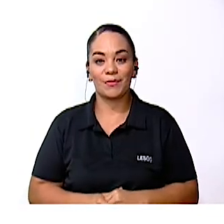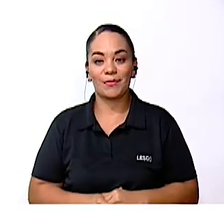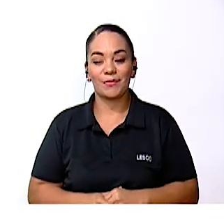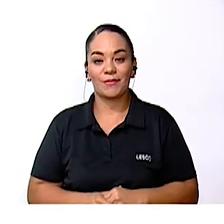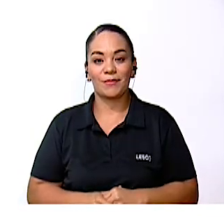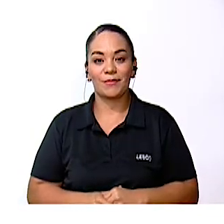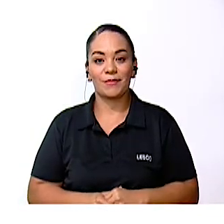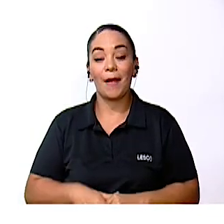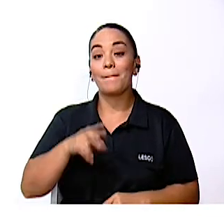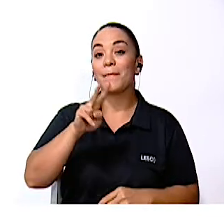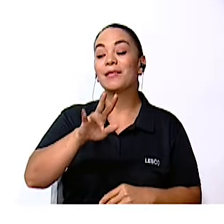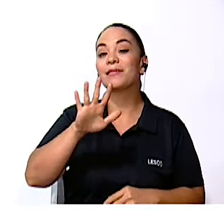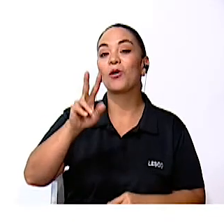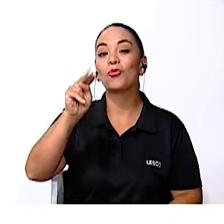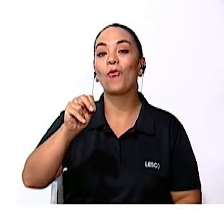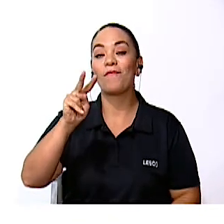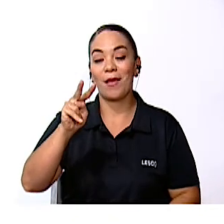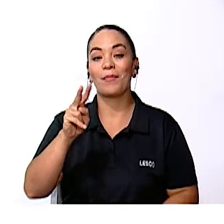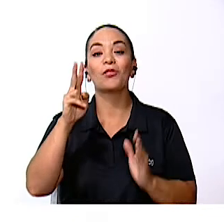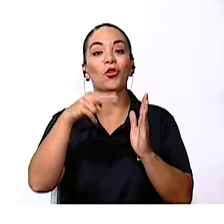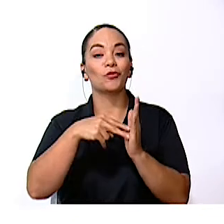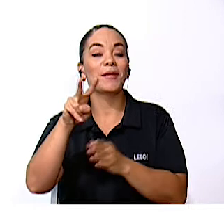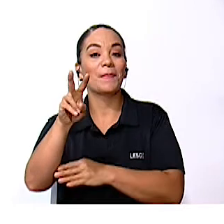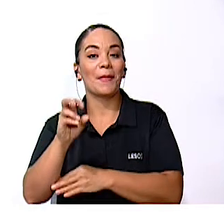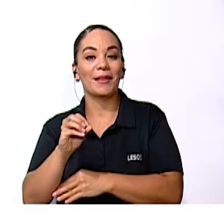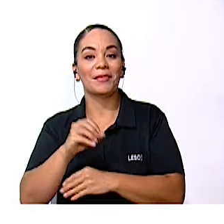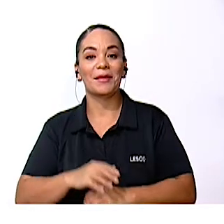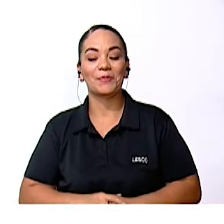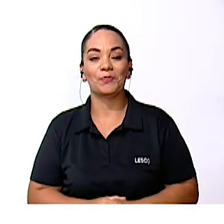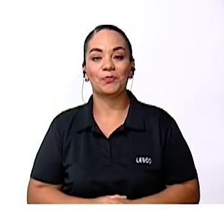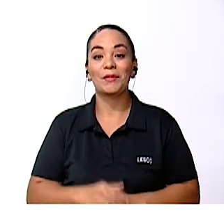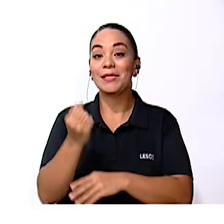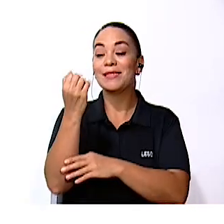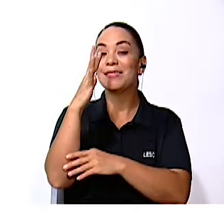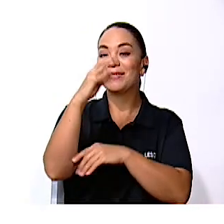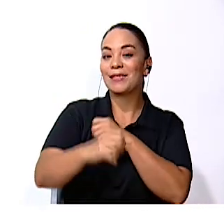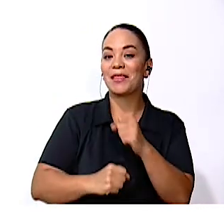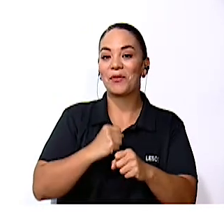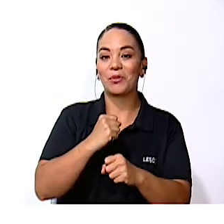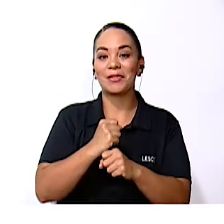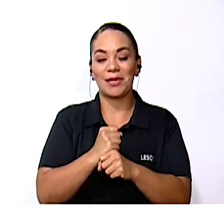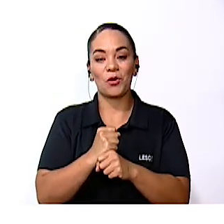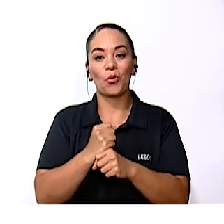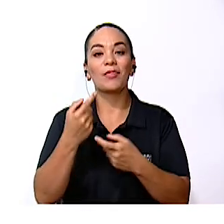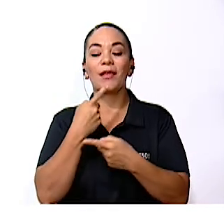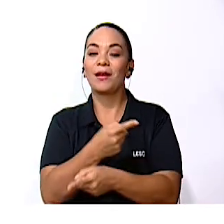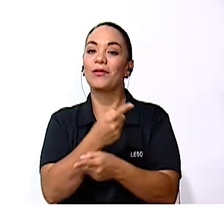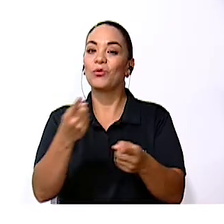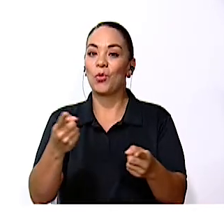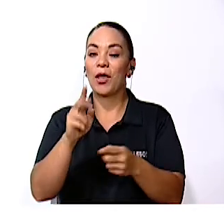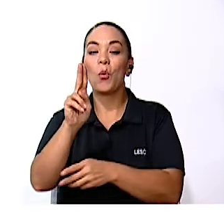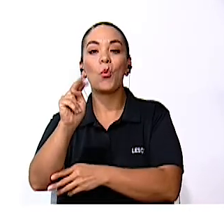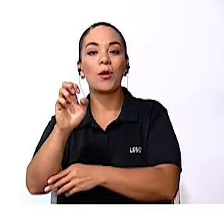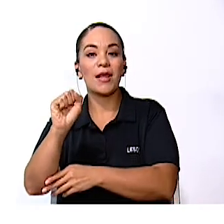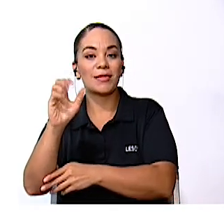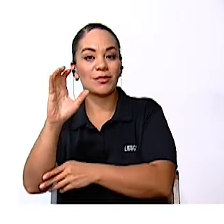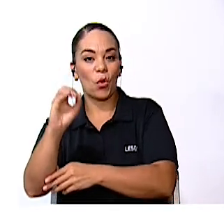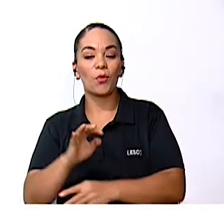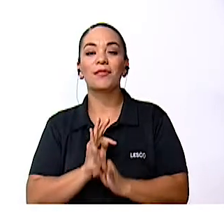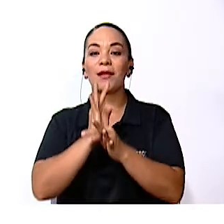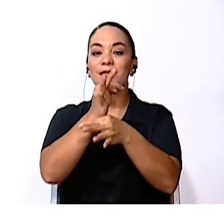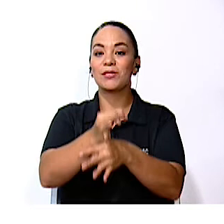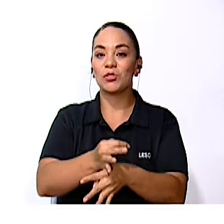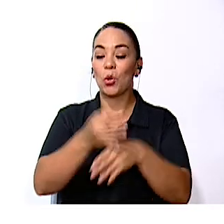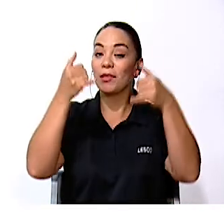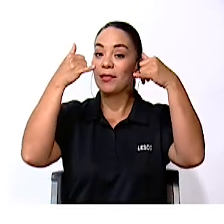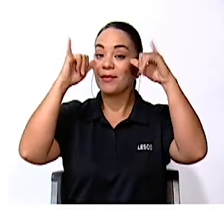25 de noviembre De 2020 Décimo quinto aniversario De la declaratoria De la UNESCO De la tradición Del